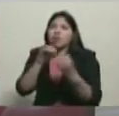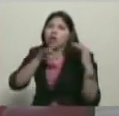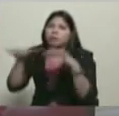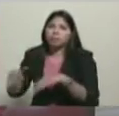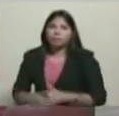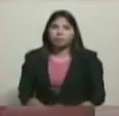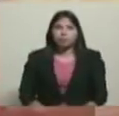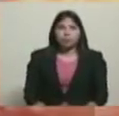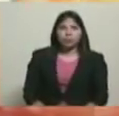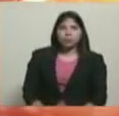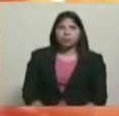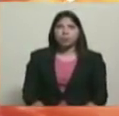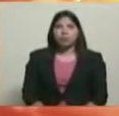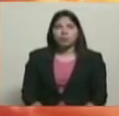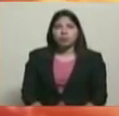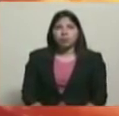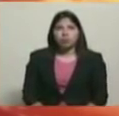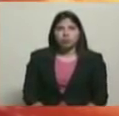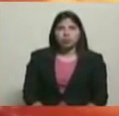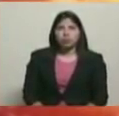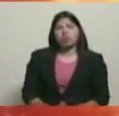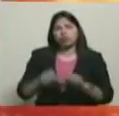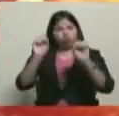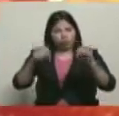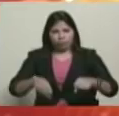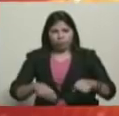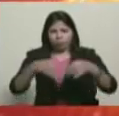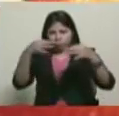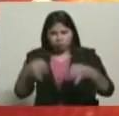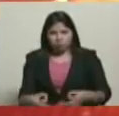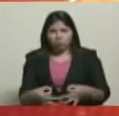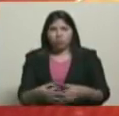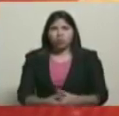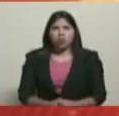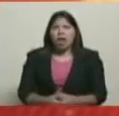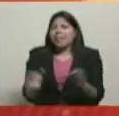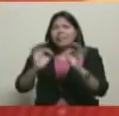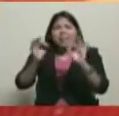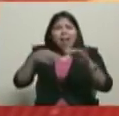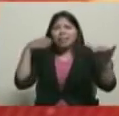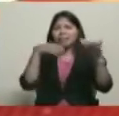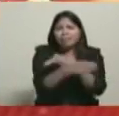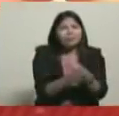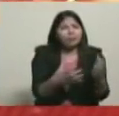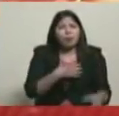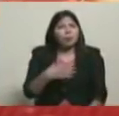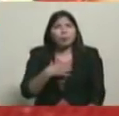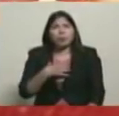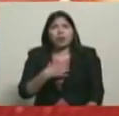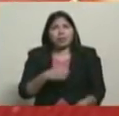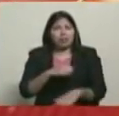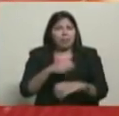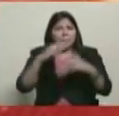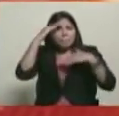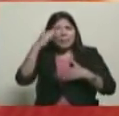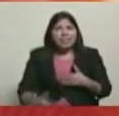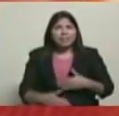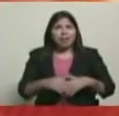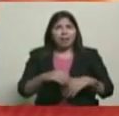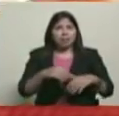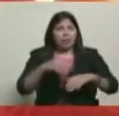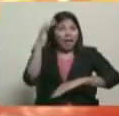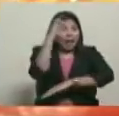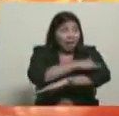Mira, absolutamente. No ha sido vulnerada la seguridad de ninguna instalación militar. La base aérea